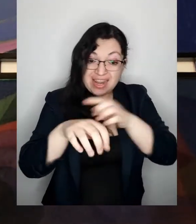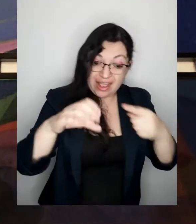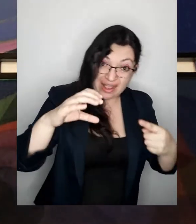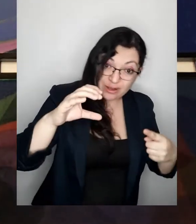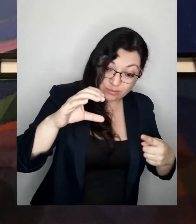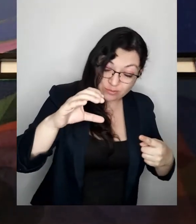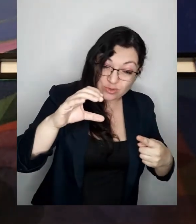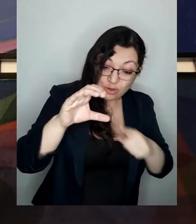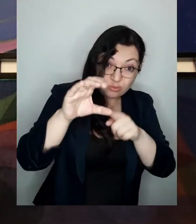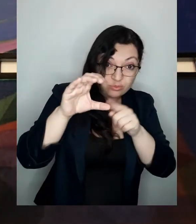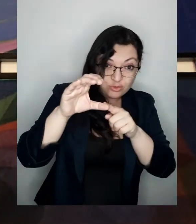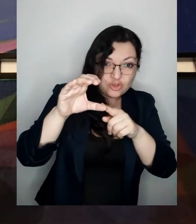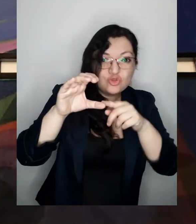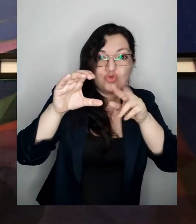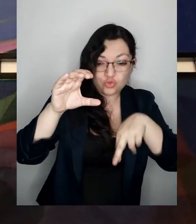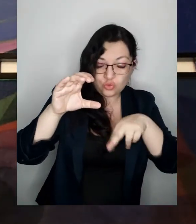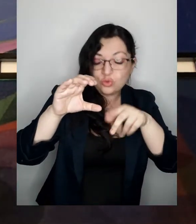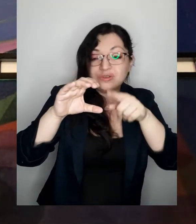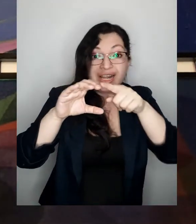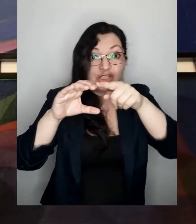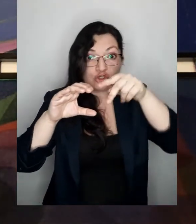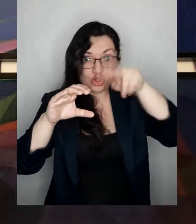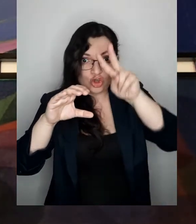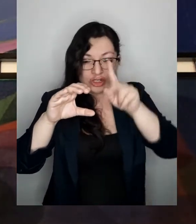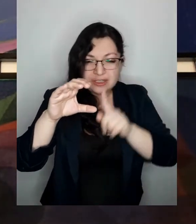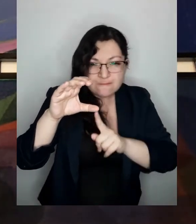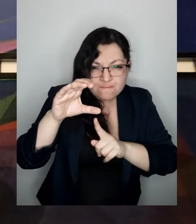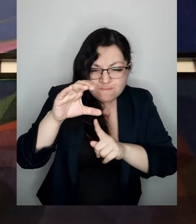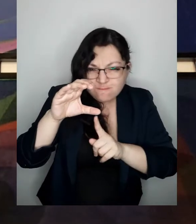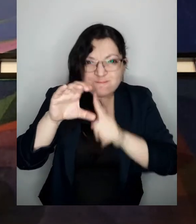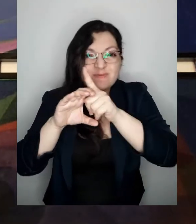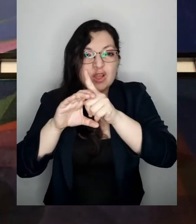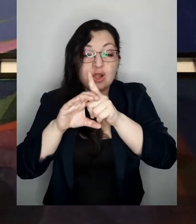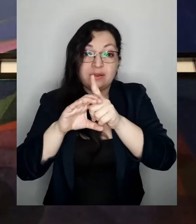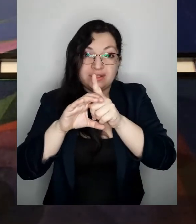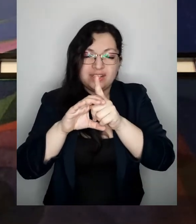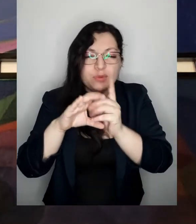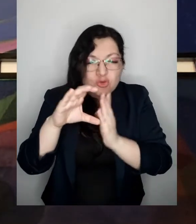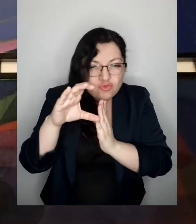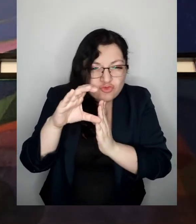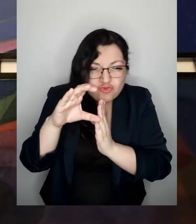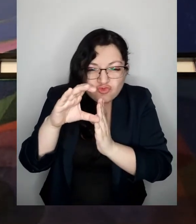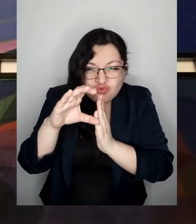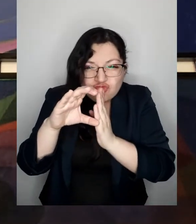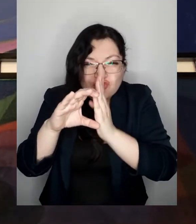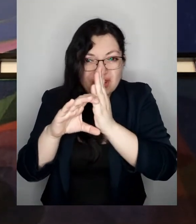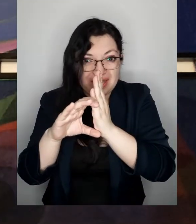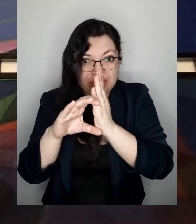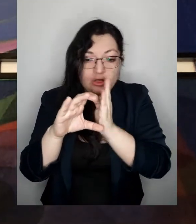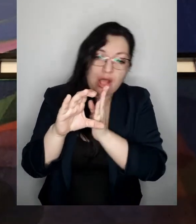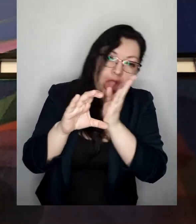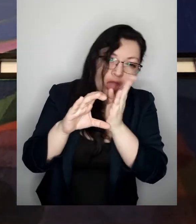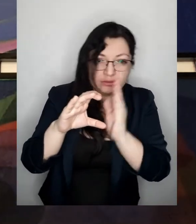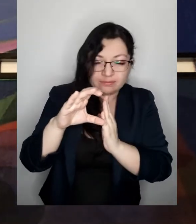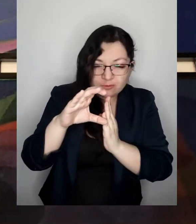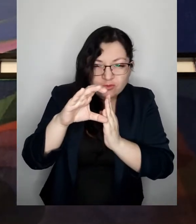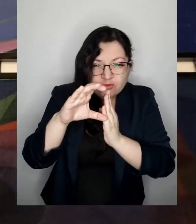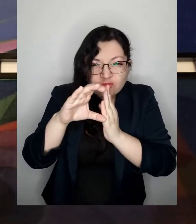la naranja desde el polo sur hasta el polo norte lo más derecho posible cosa que salga muy cerca del polo norte